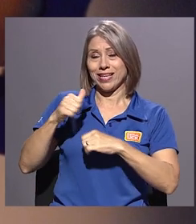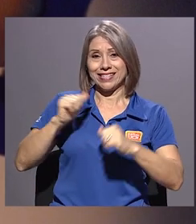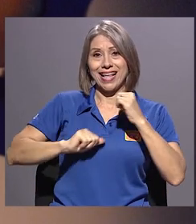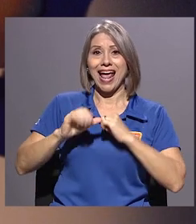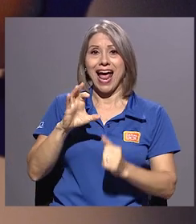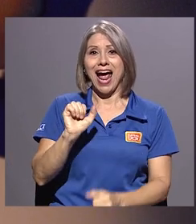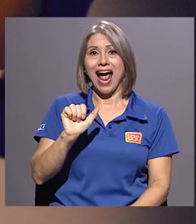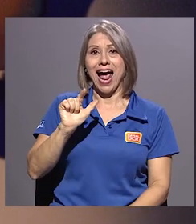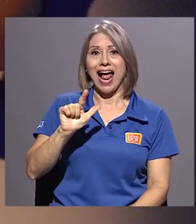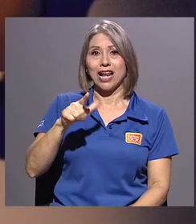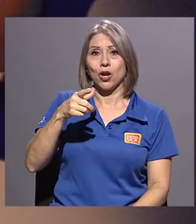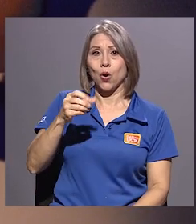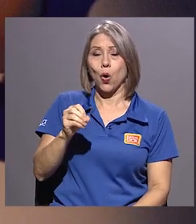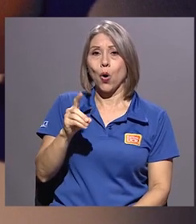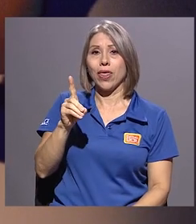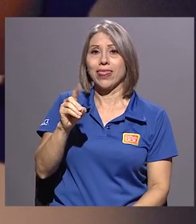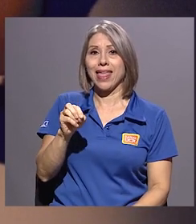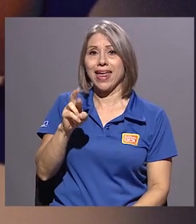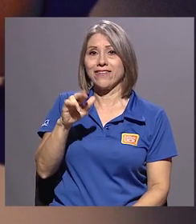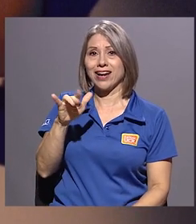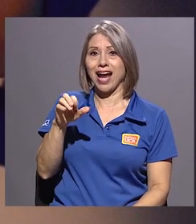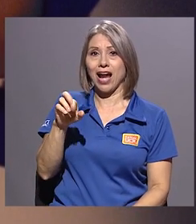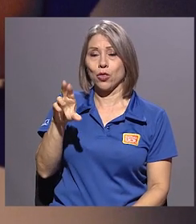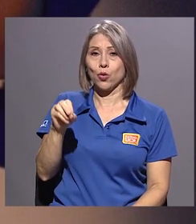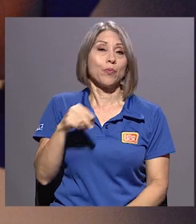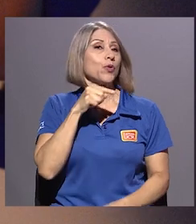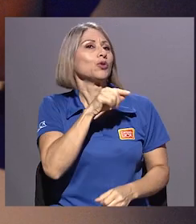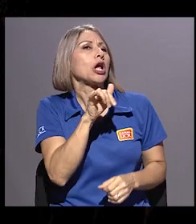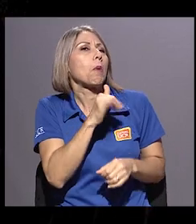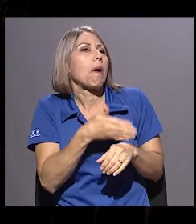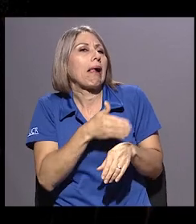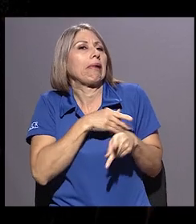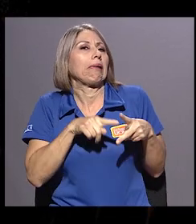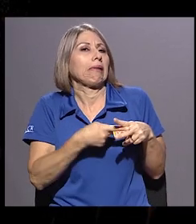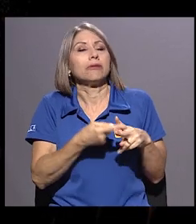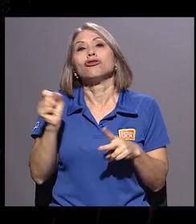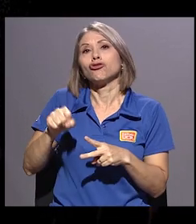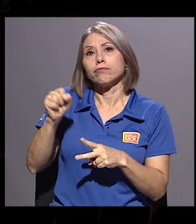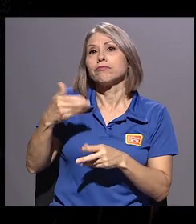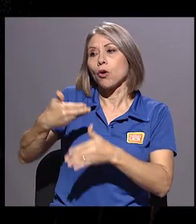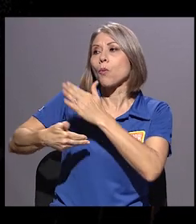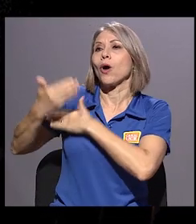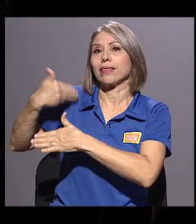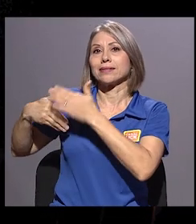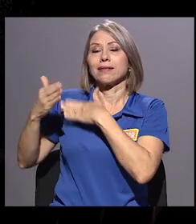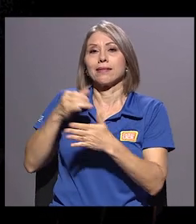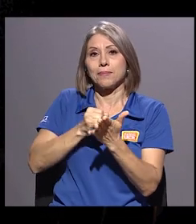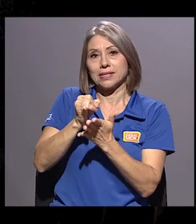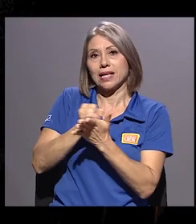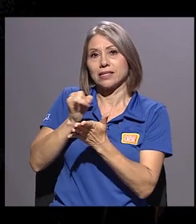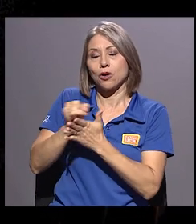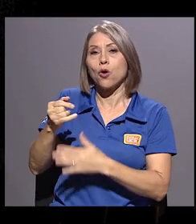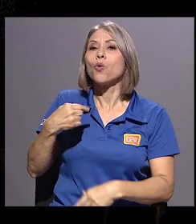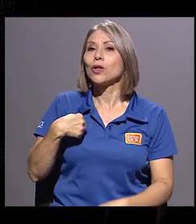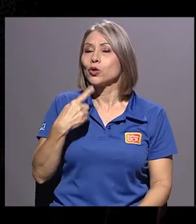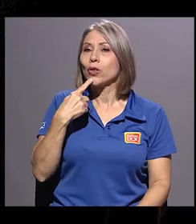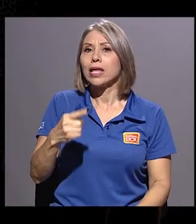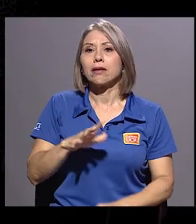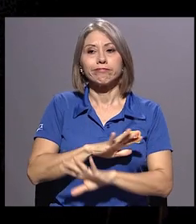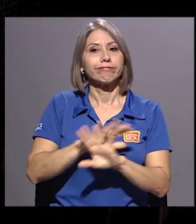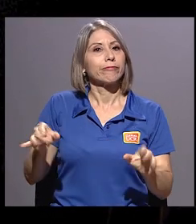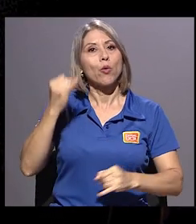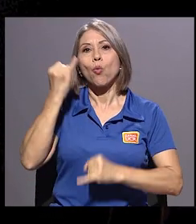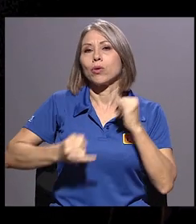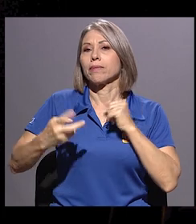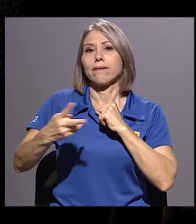como una antesala. Claro, era un antecedente investigativo para mí. Y te cuento que yo cuando dije esta es la última vez que hago un monólogo